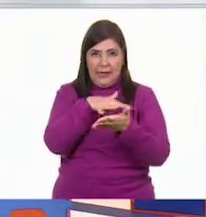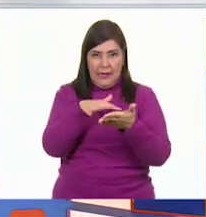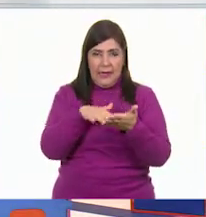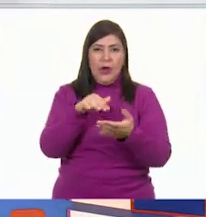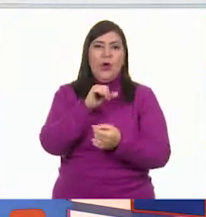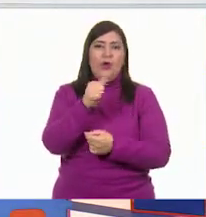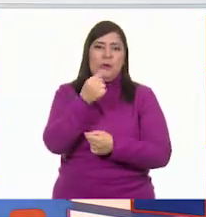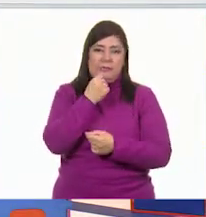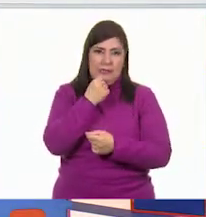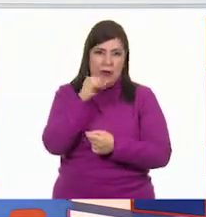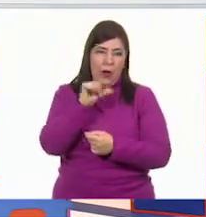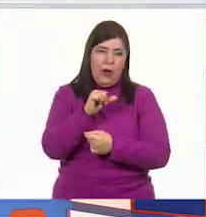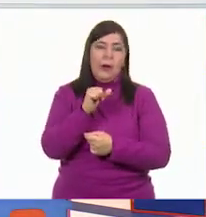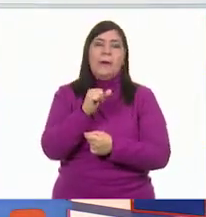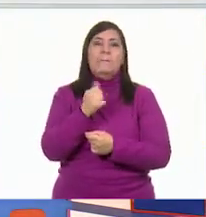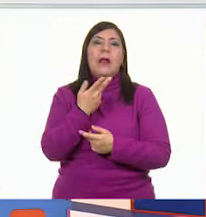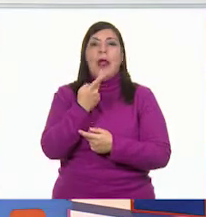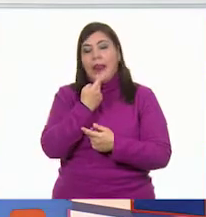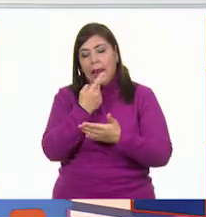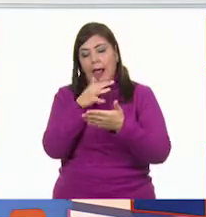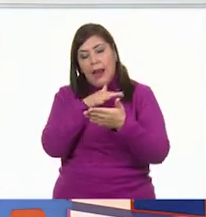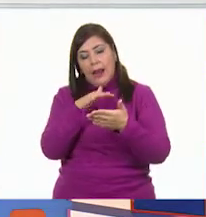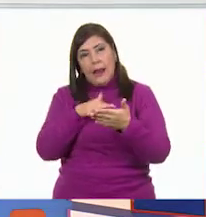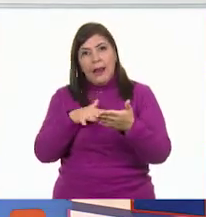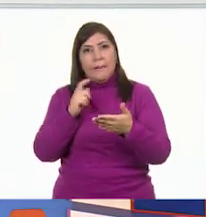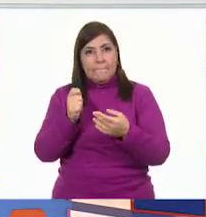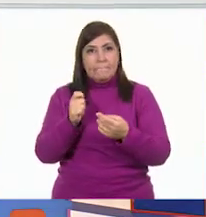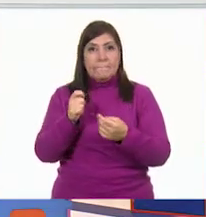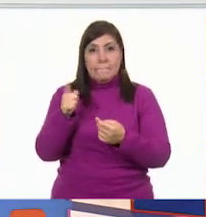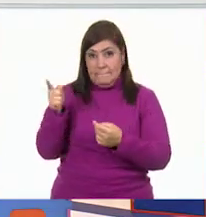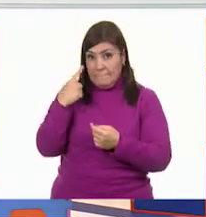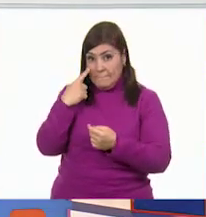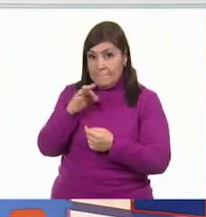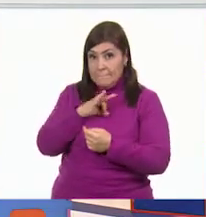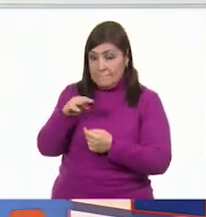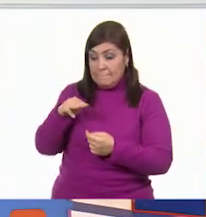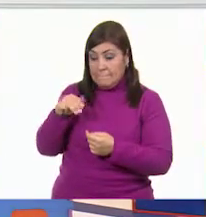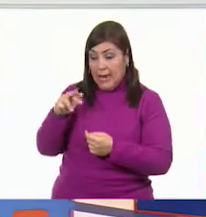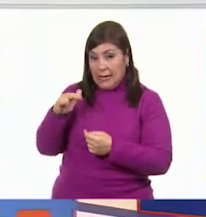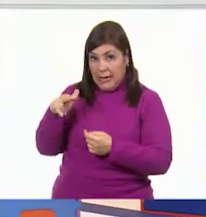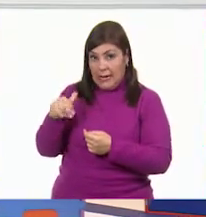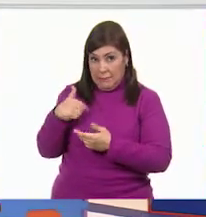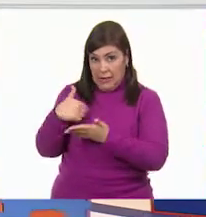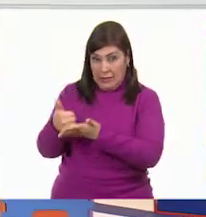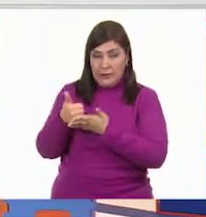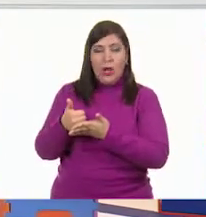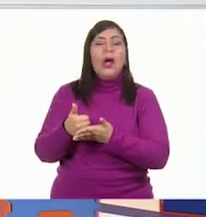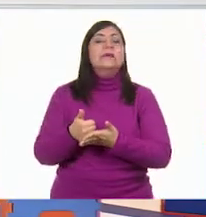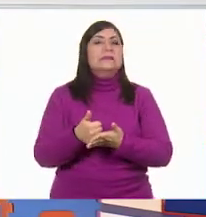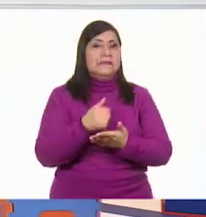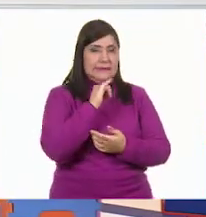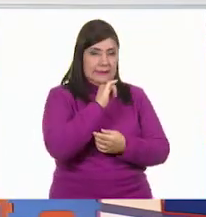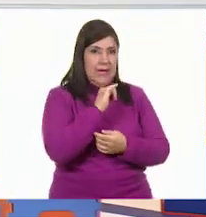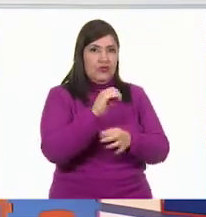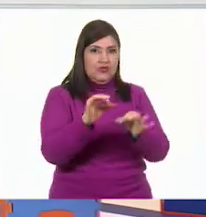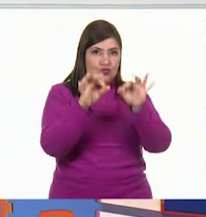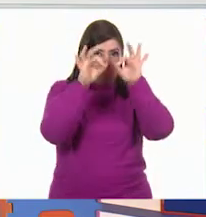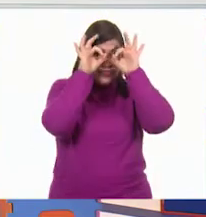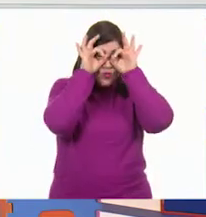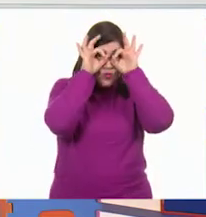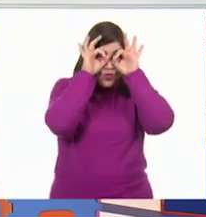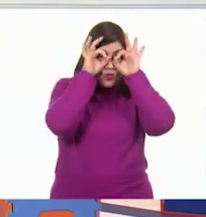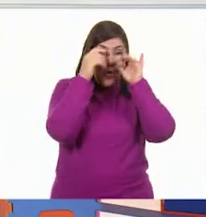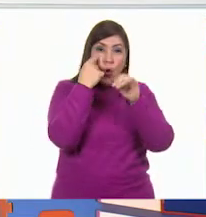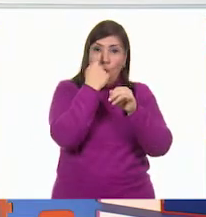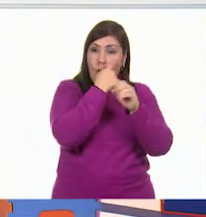hoy en voz alta, ¿verdad? ¿Le toca? Marianita, ¿me ayudas? Claro. Los ojos del tecolote de